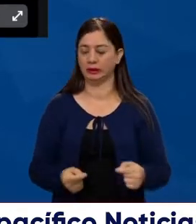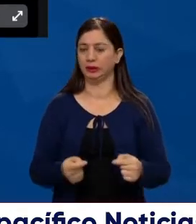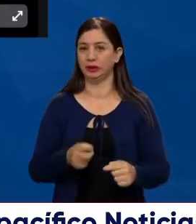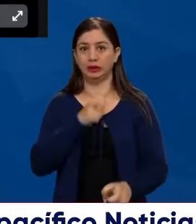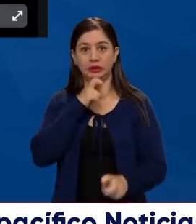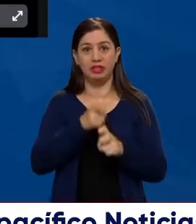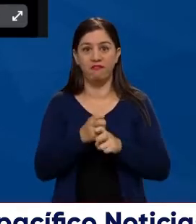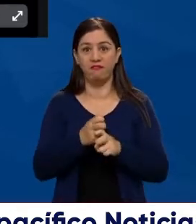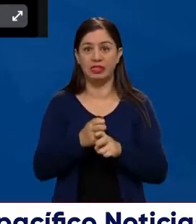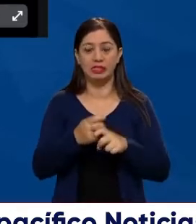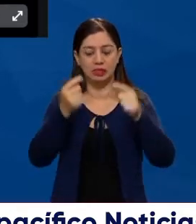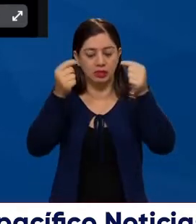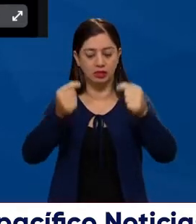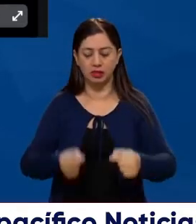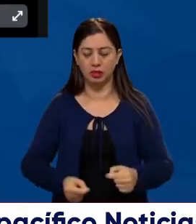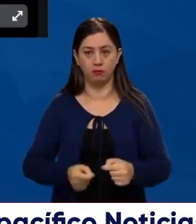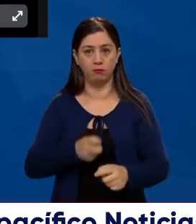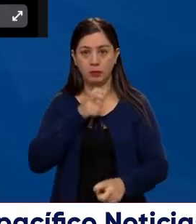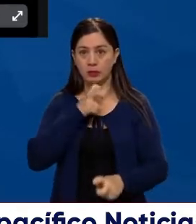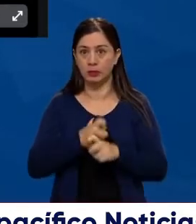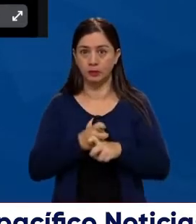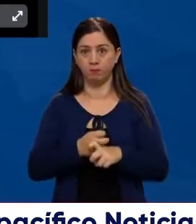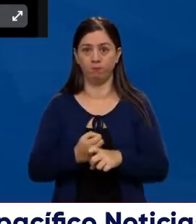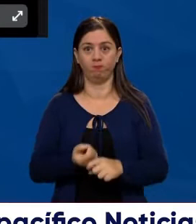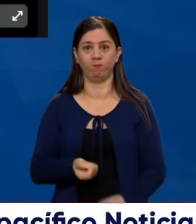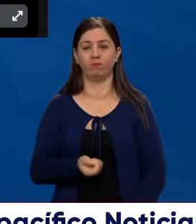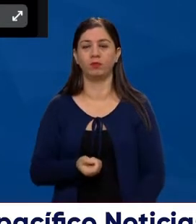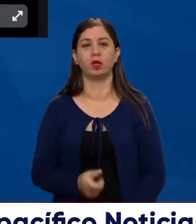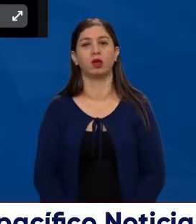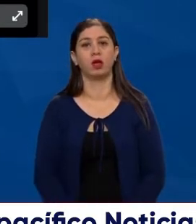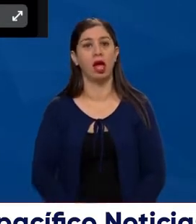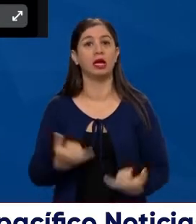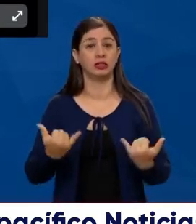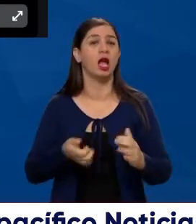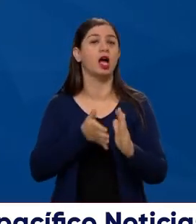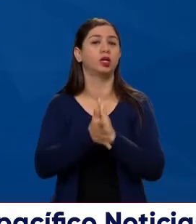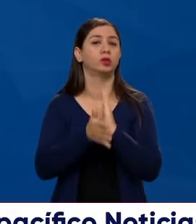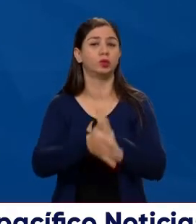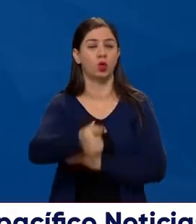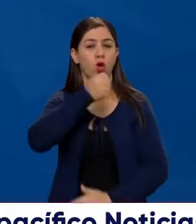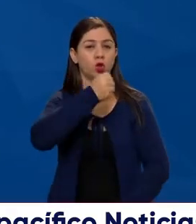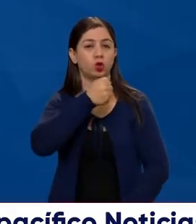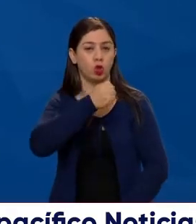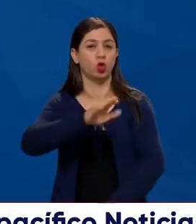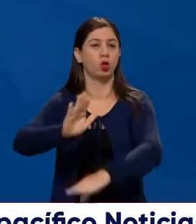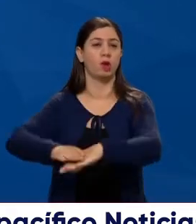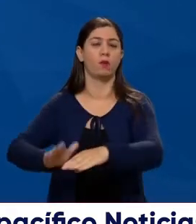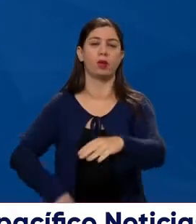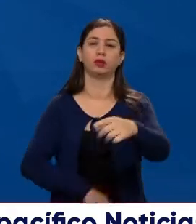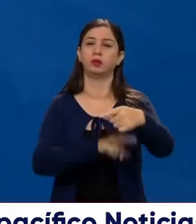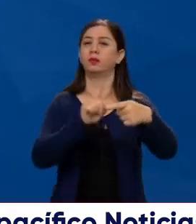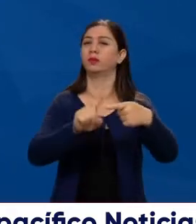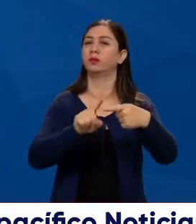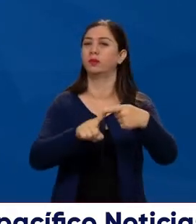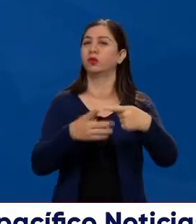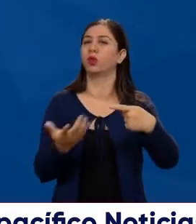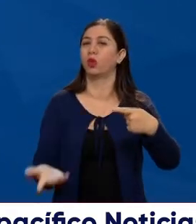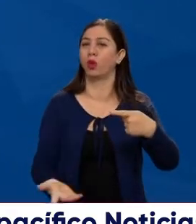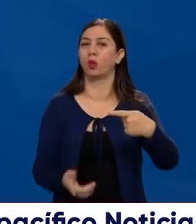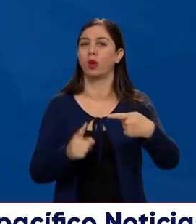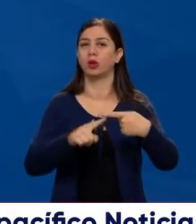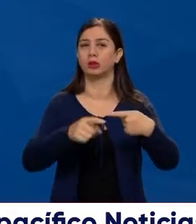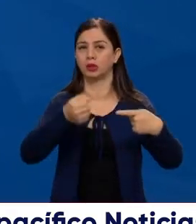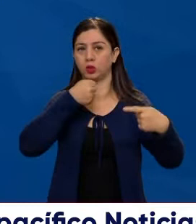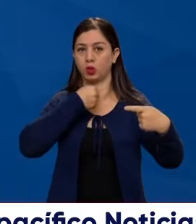implica que, o sea, ya hay dos cosas que se pueden decir y son noticias para ustedes. La primera cosa que se puede decir, y es